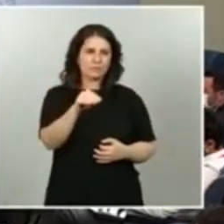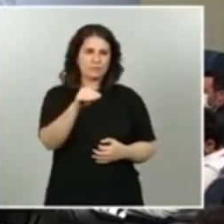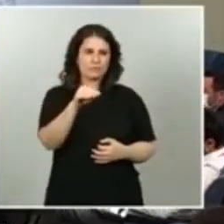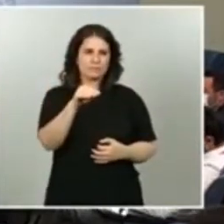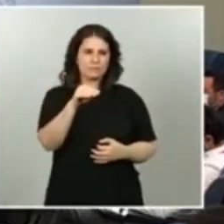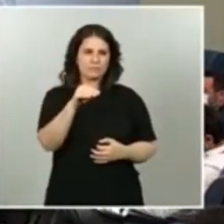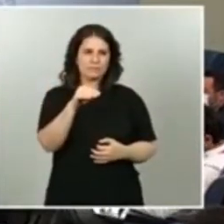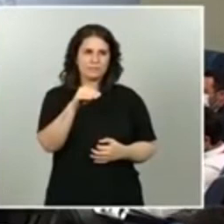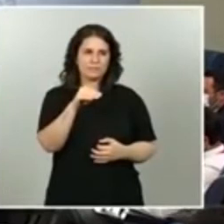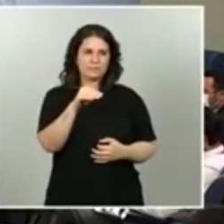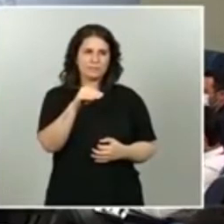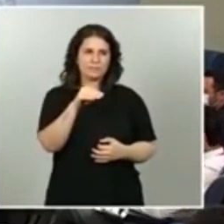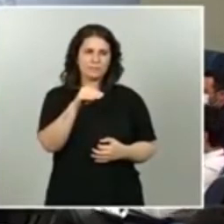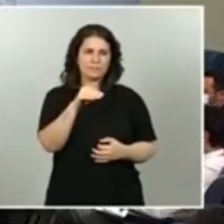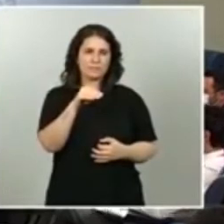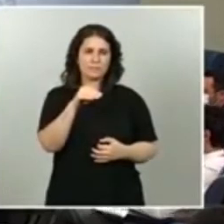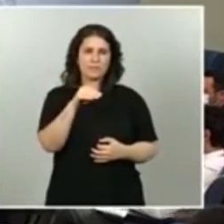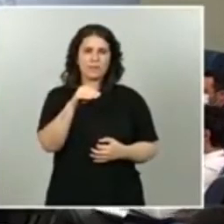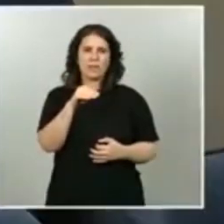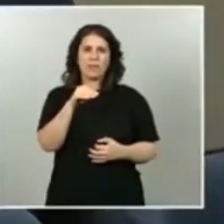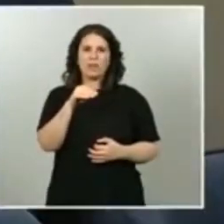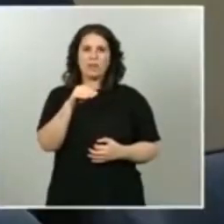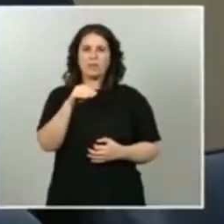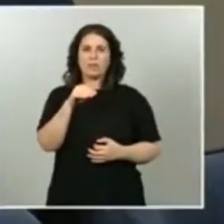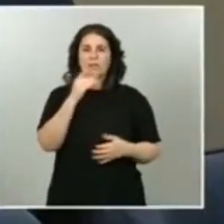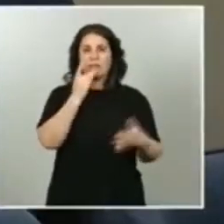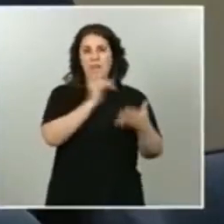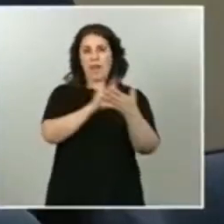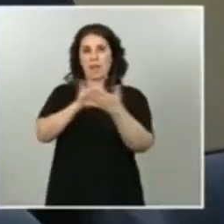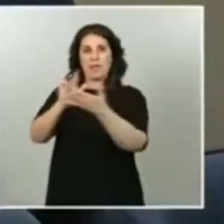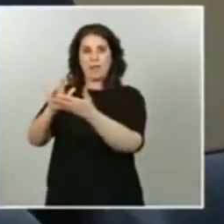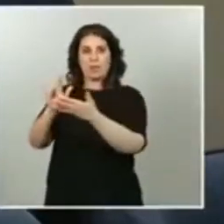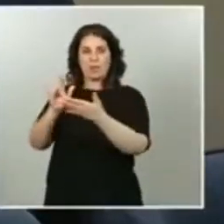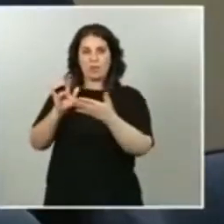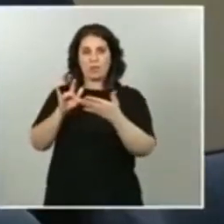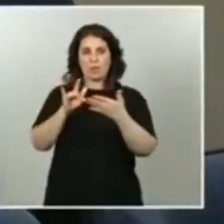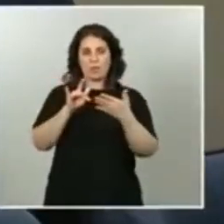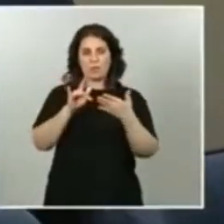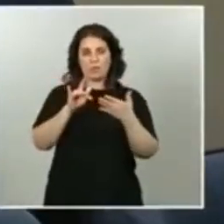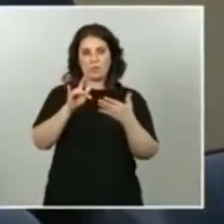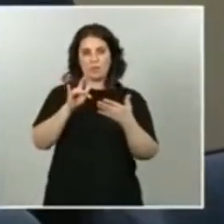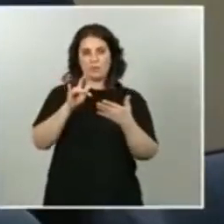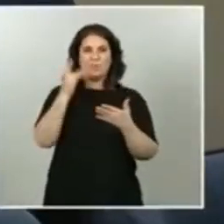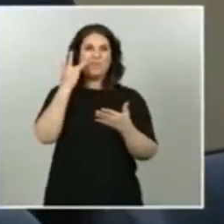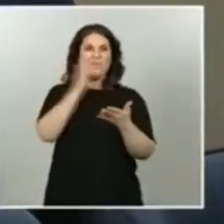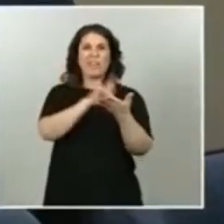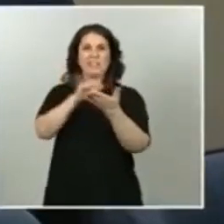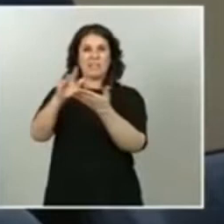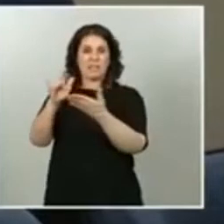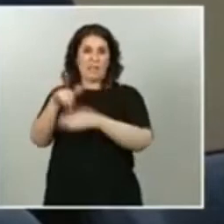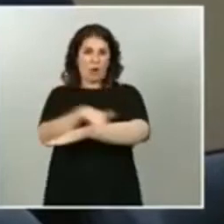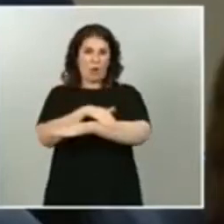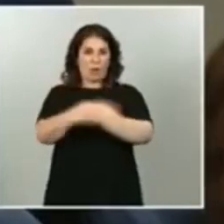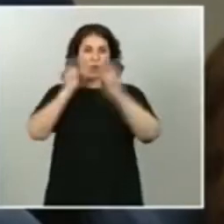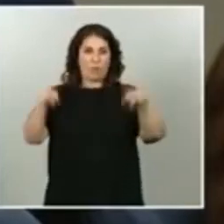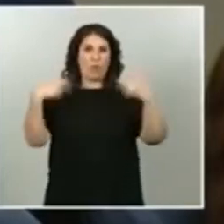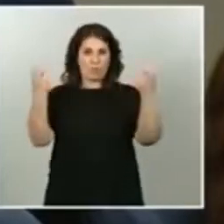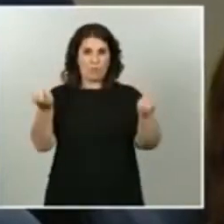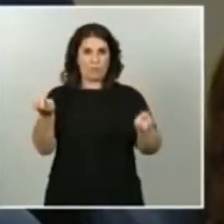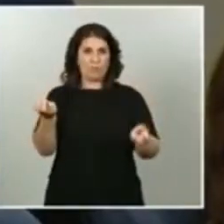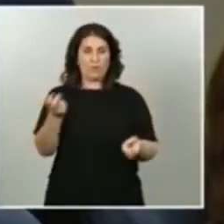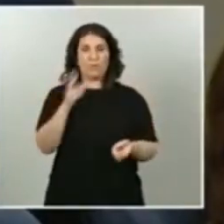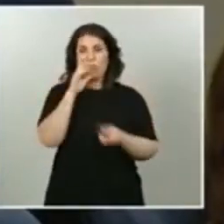calendario legislativo por parte del Gobierno provocado por la epidemia,